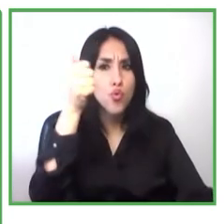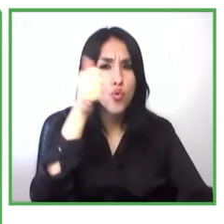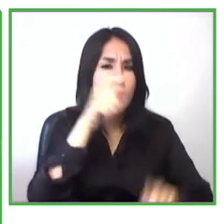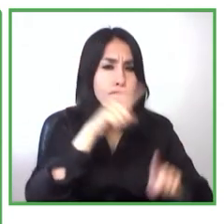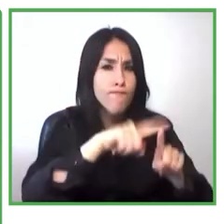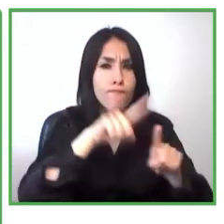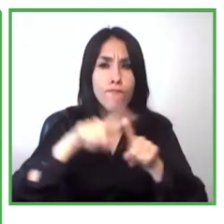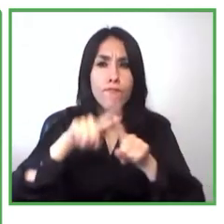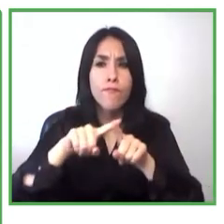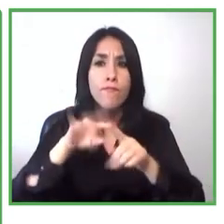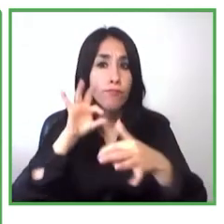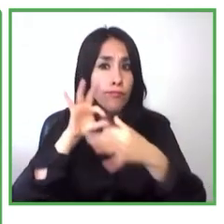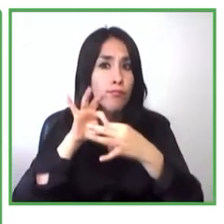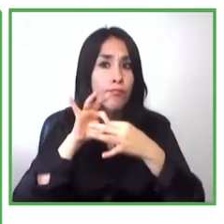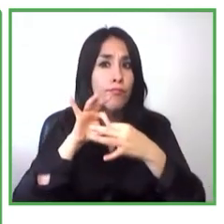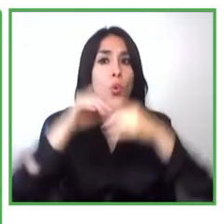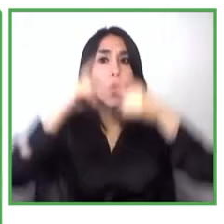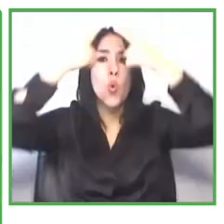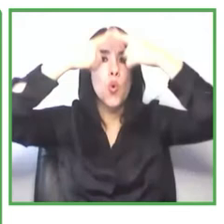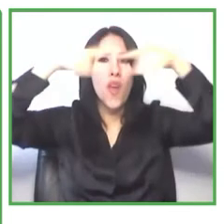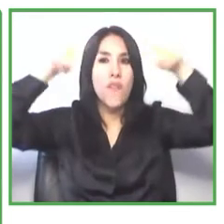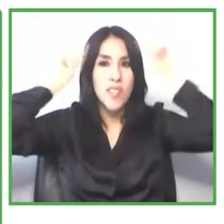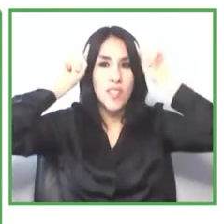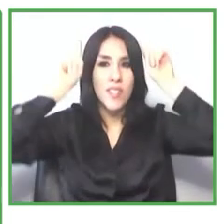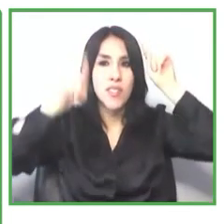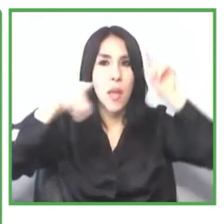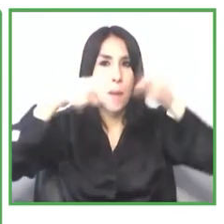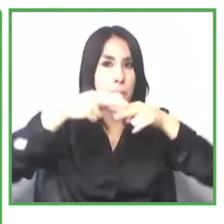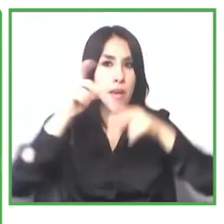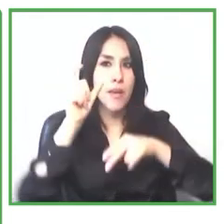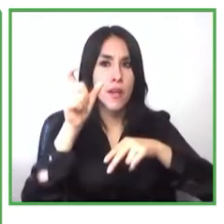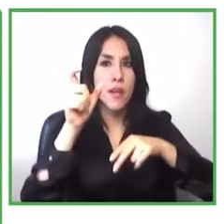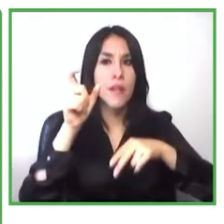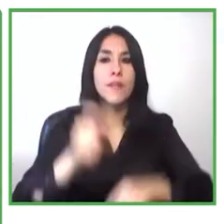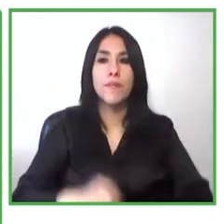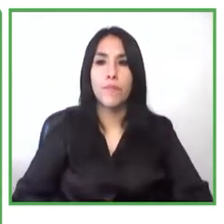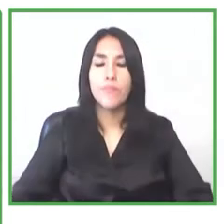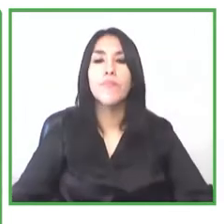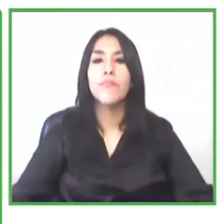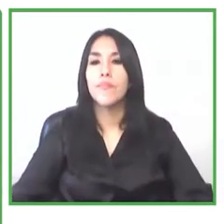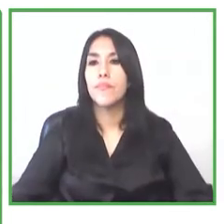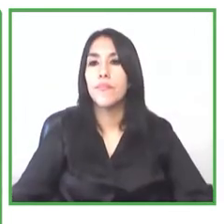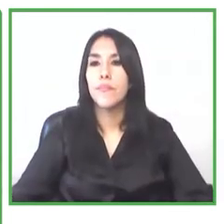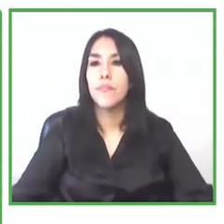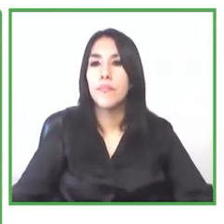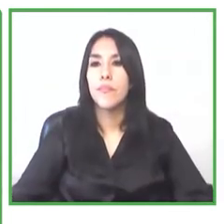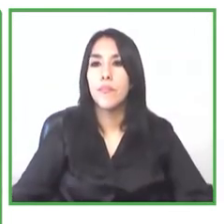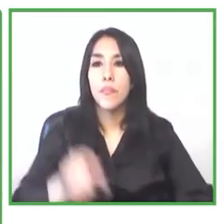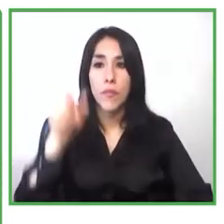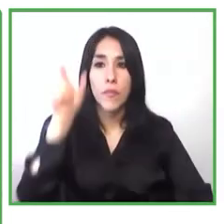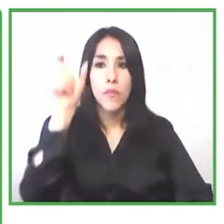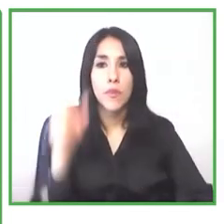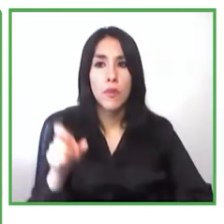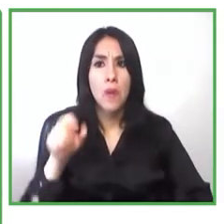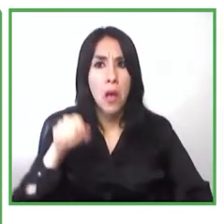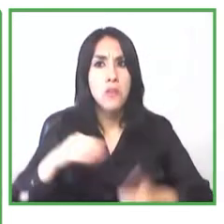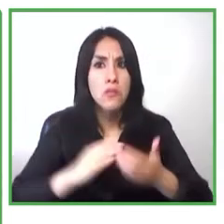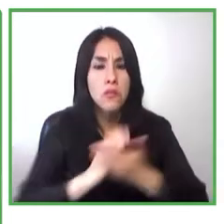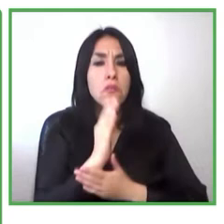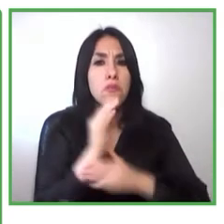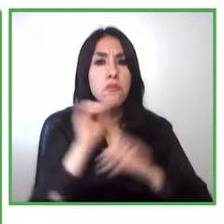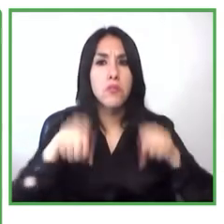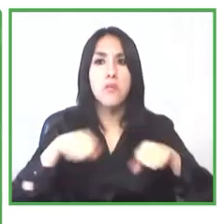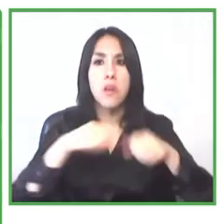concienciación sobre los derechos de las personas con discapacidad y para que también vean que estas personas no